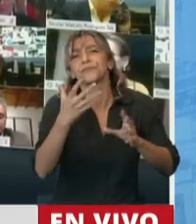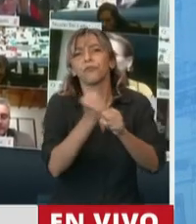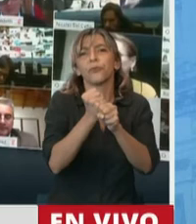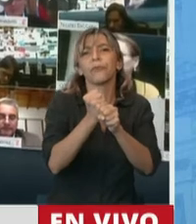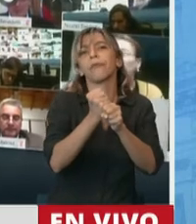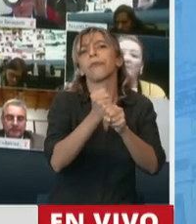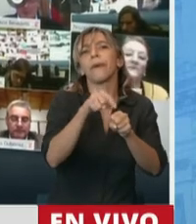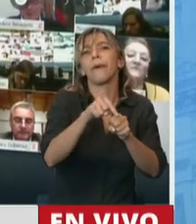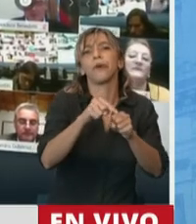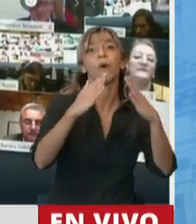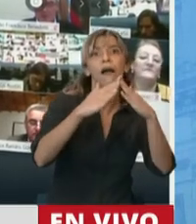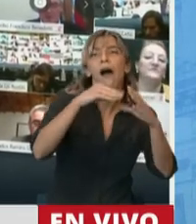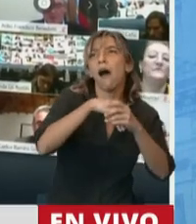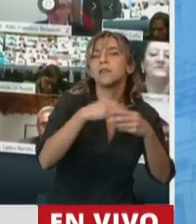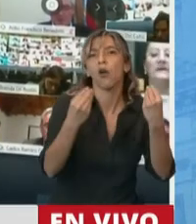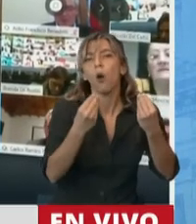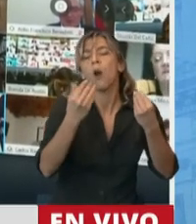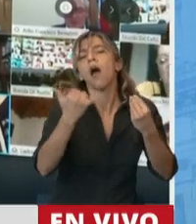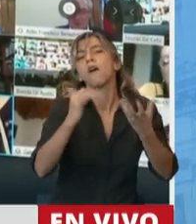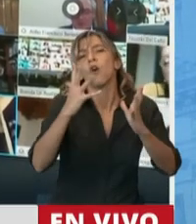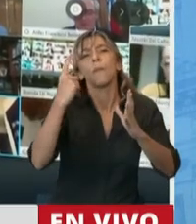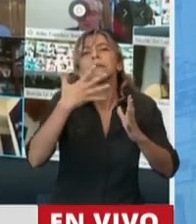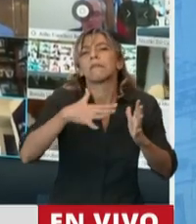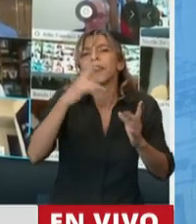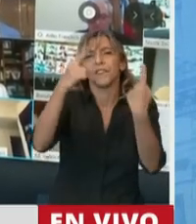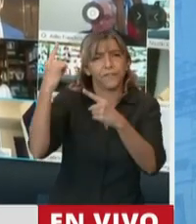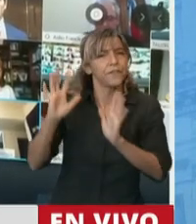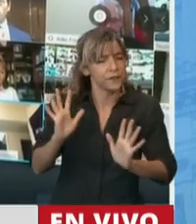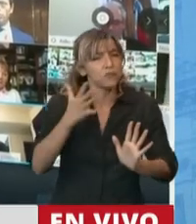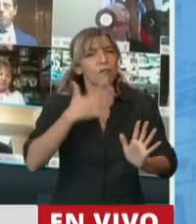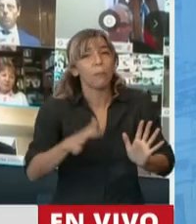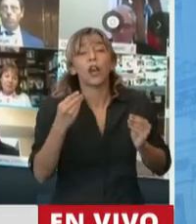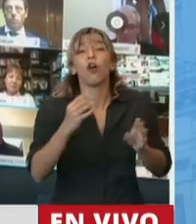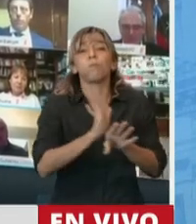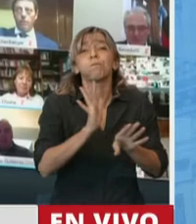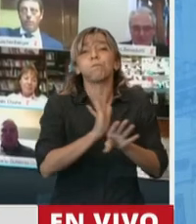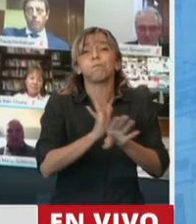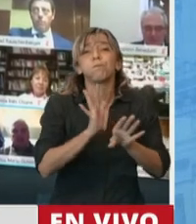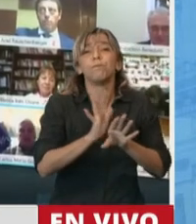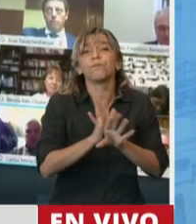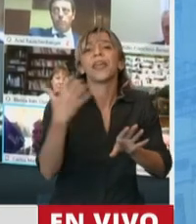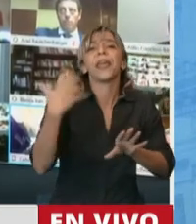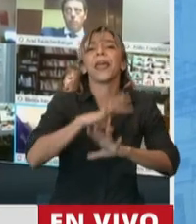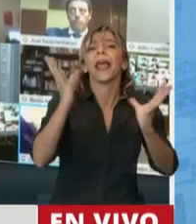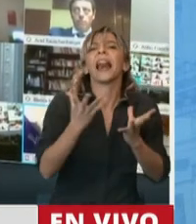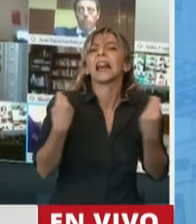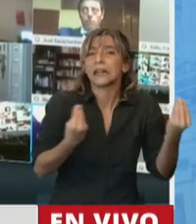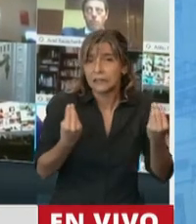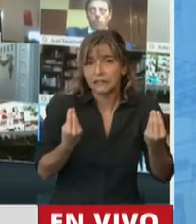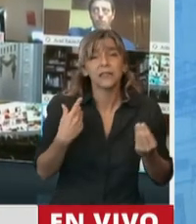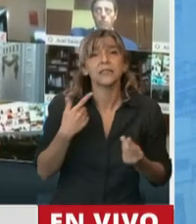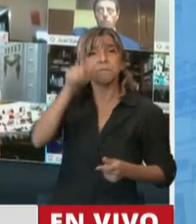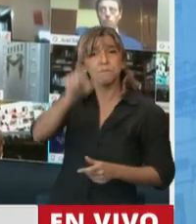caracteriza, sin dudas, por el elemento central de la no presencia física del trabajador en su empresa,